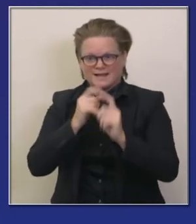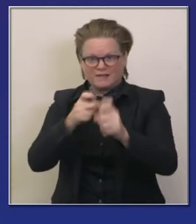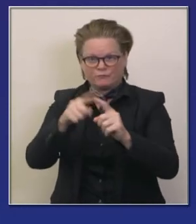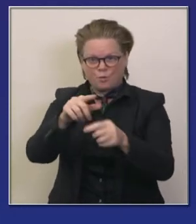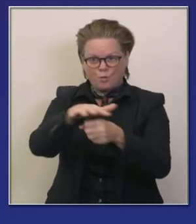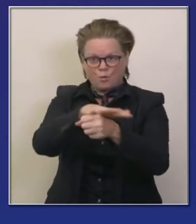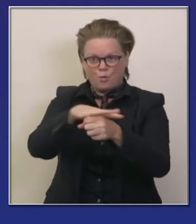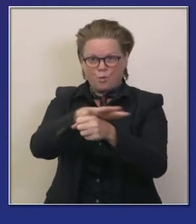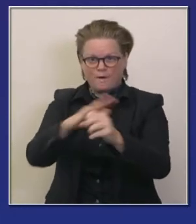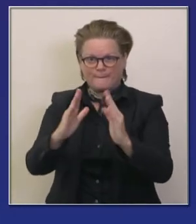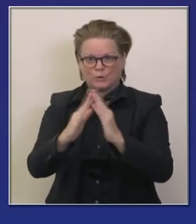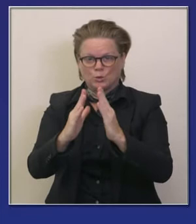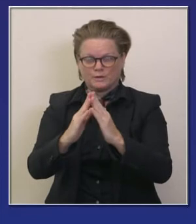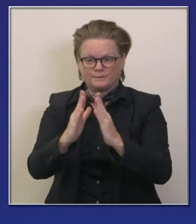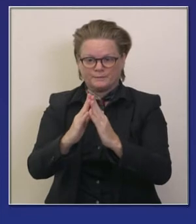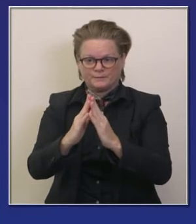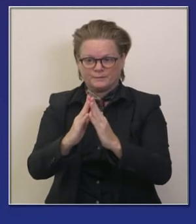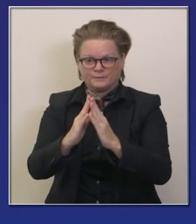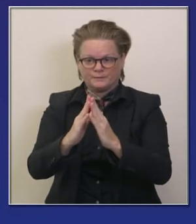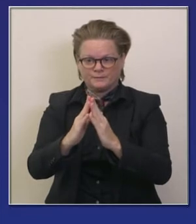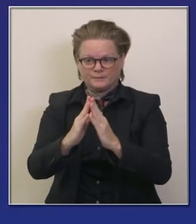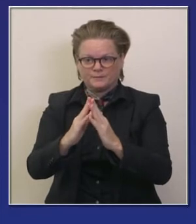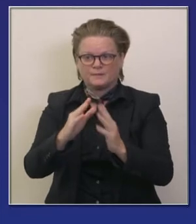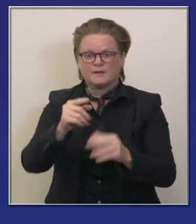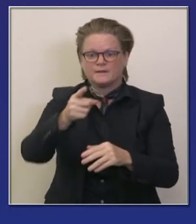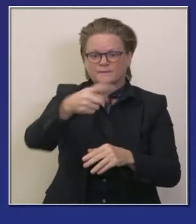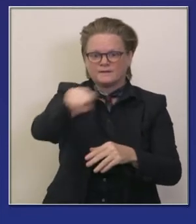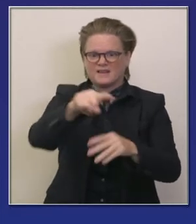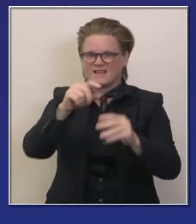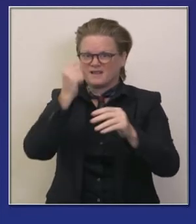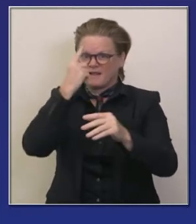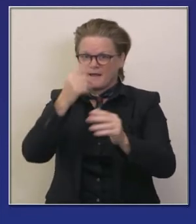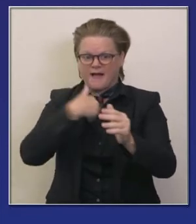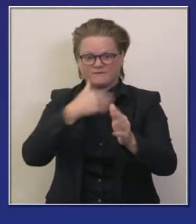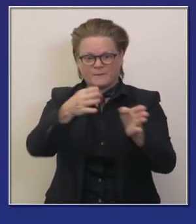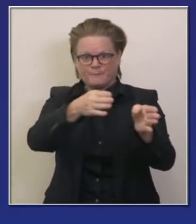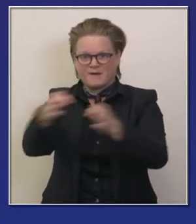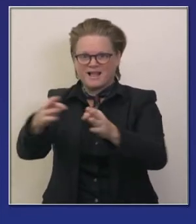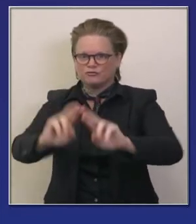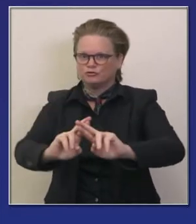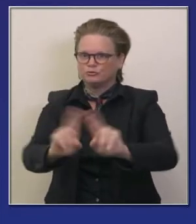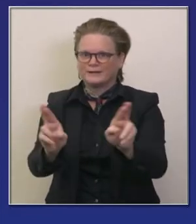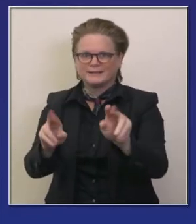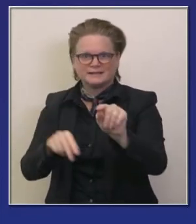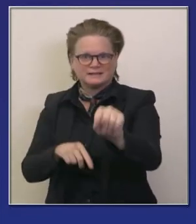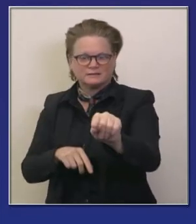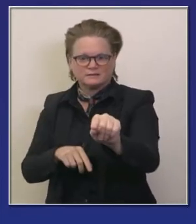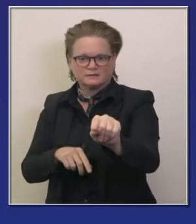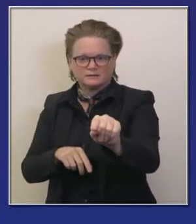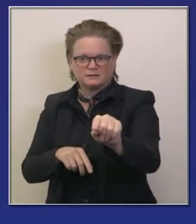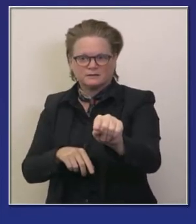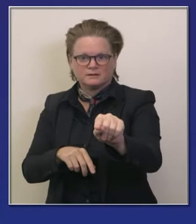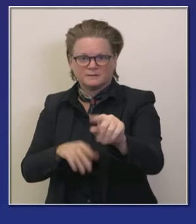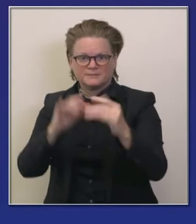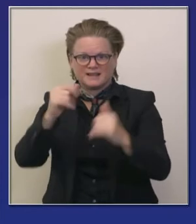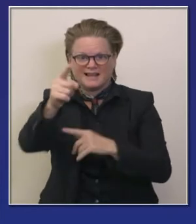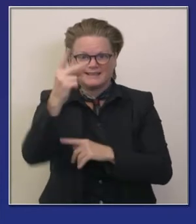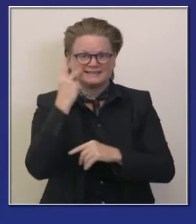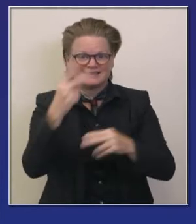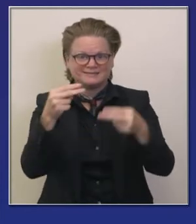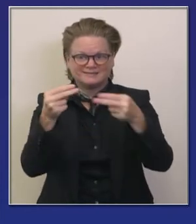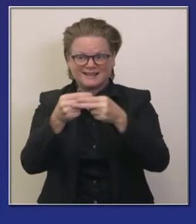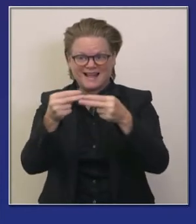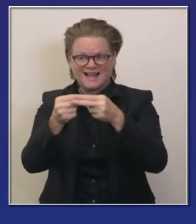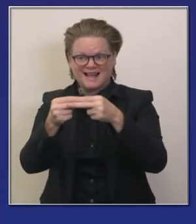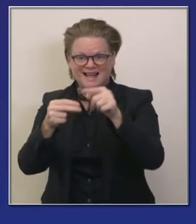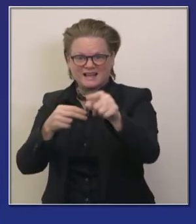locales y de sus socios y este es el próximo las fechas límite para